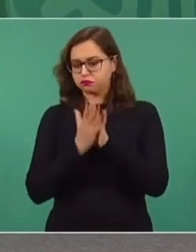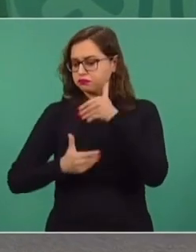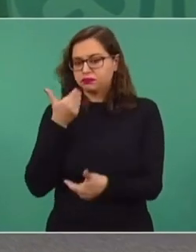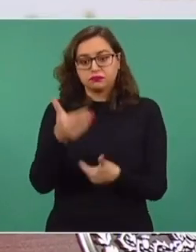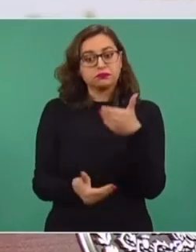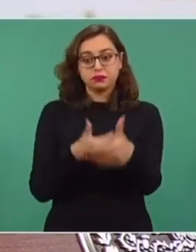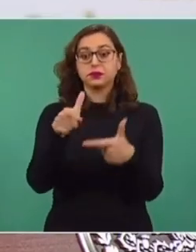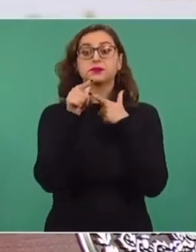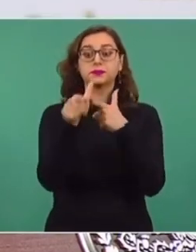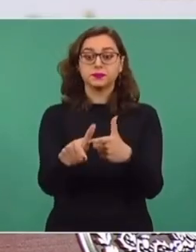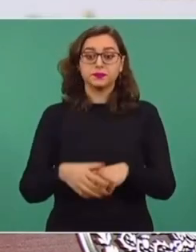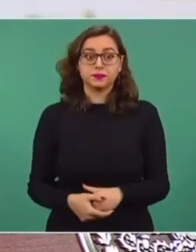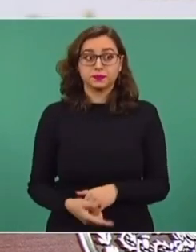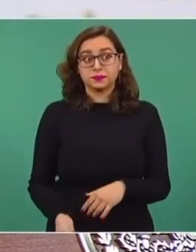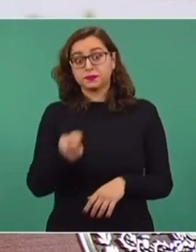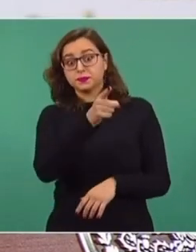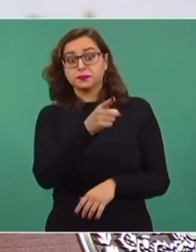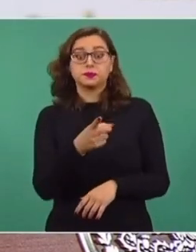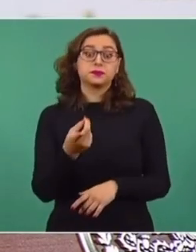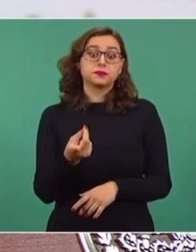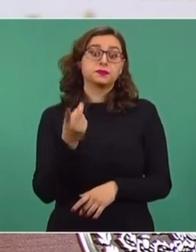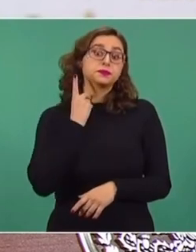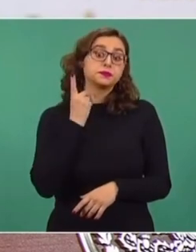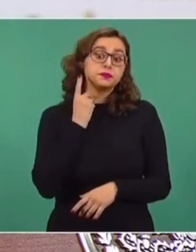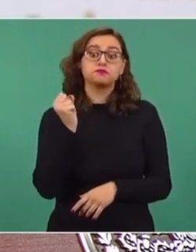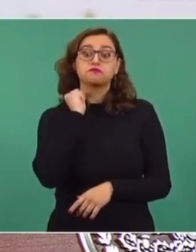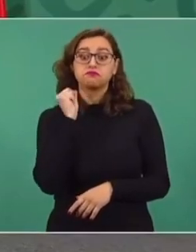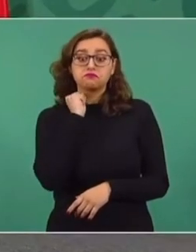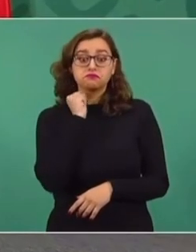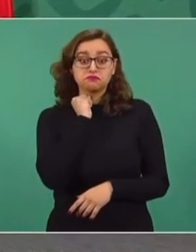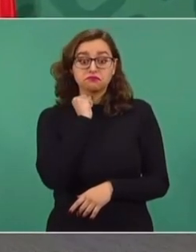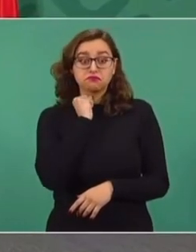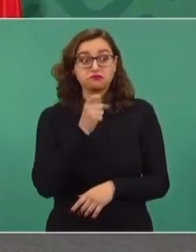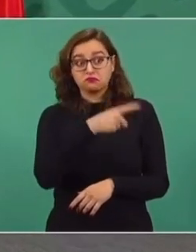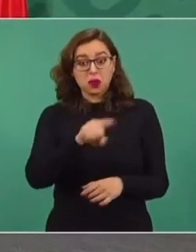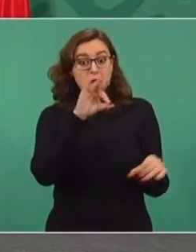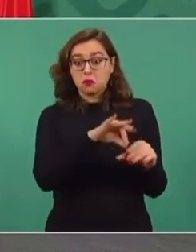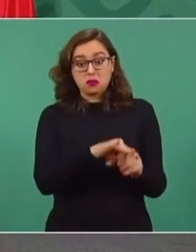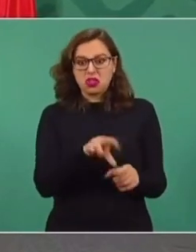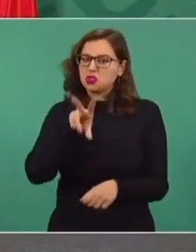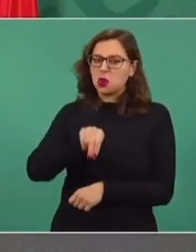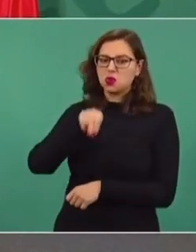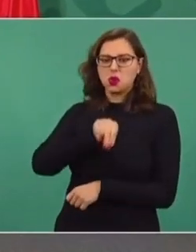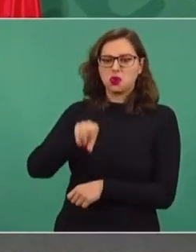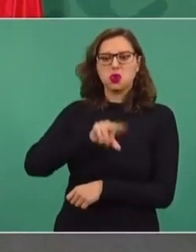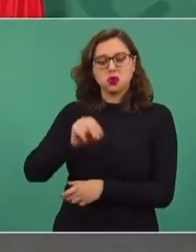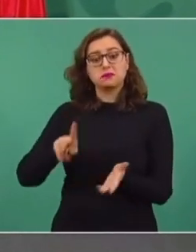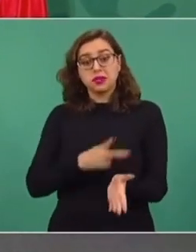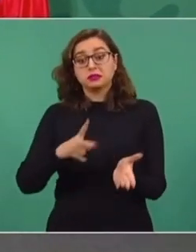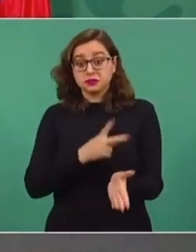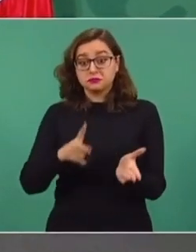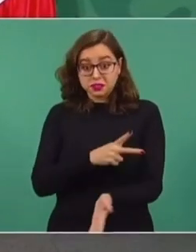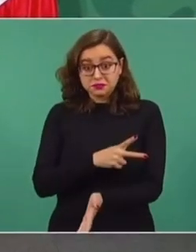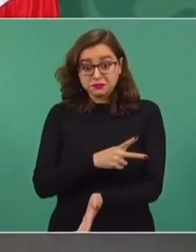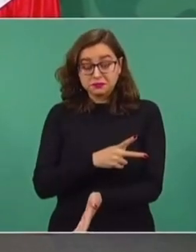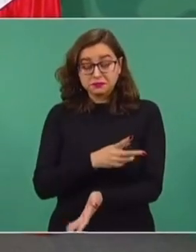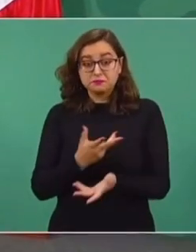Y si los legisladores, no solo los senadores, diputados, votan en contra de nuestras iniciativas,